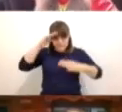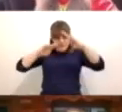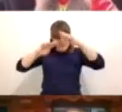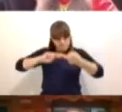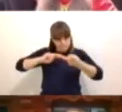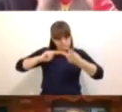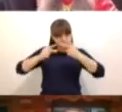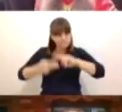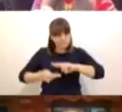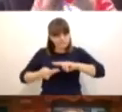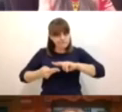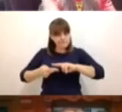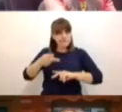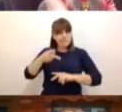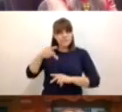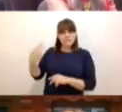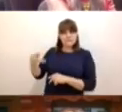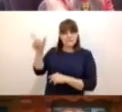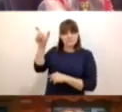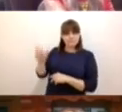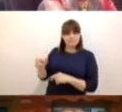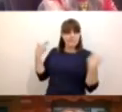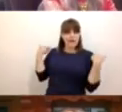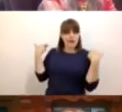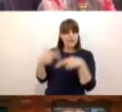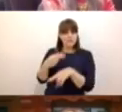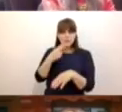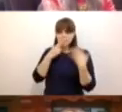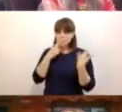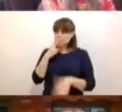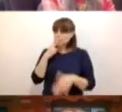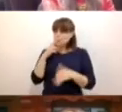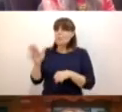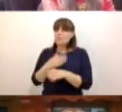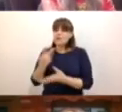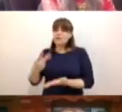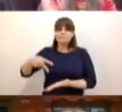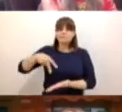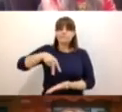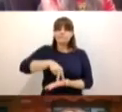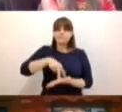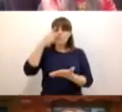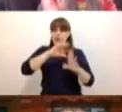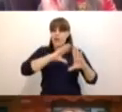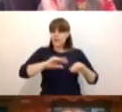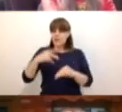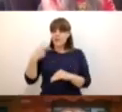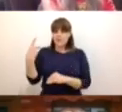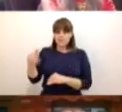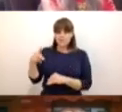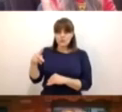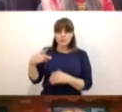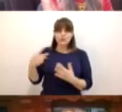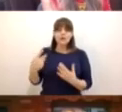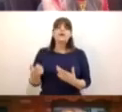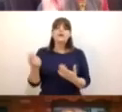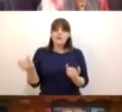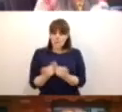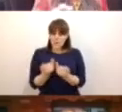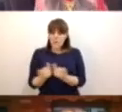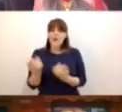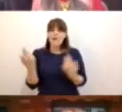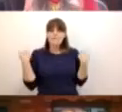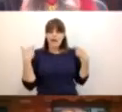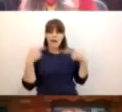estar ellos al frente de la educación de sus hijos. Y los maestros también hemos revalorizado la tarea de los